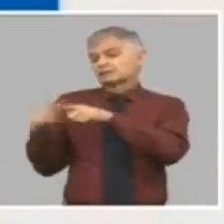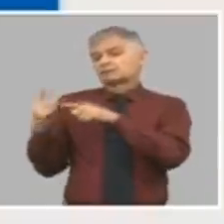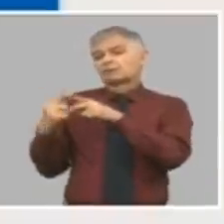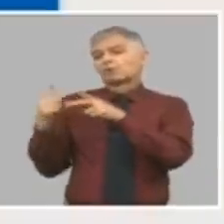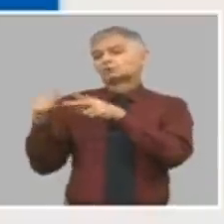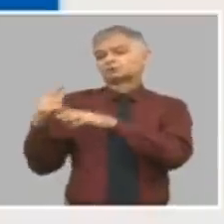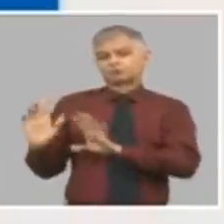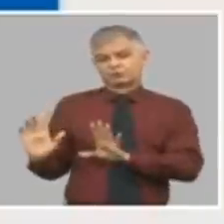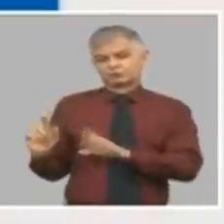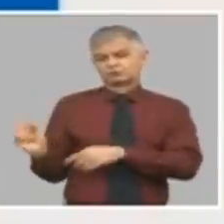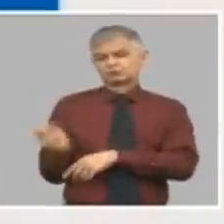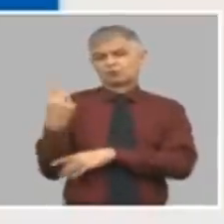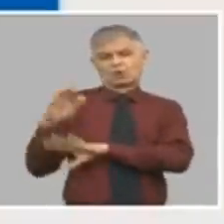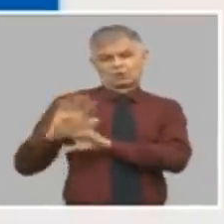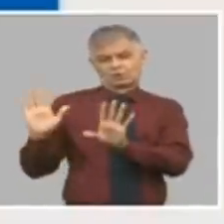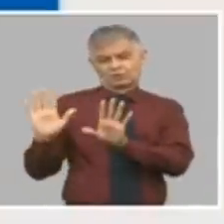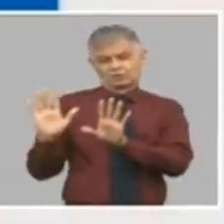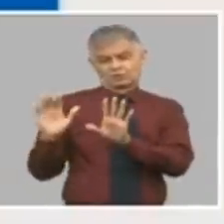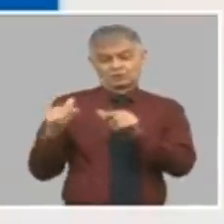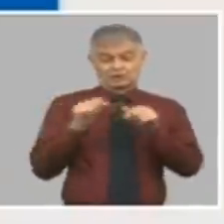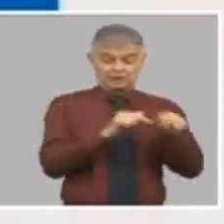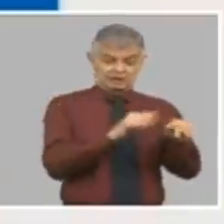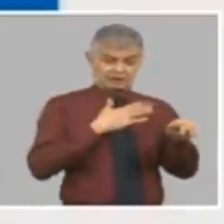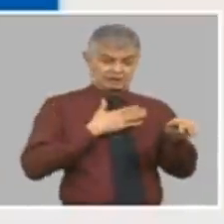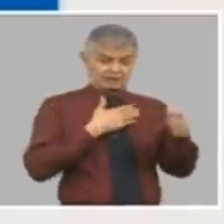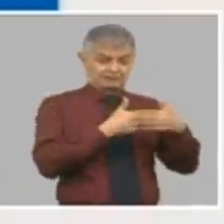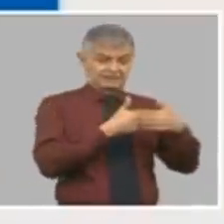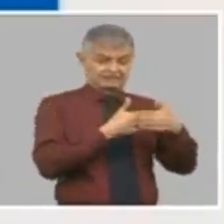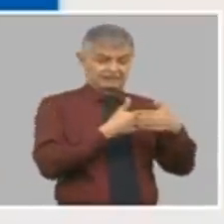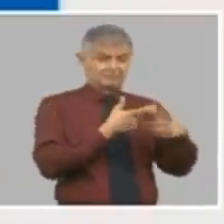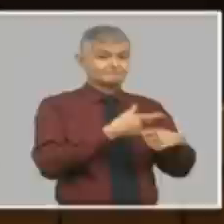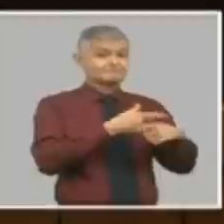mayorista el tipo cambio es uno por uno